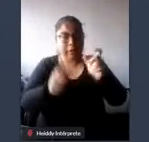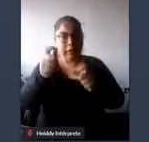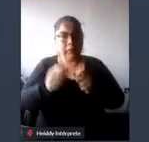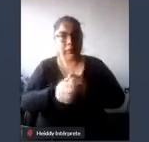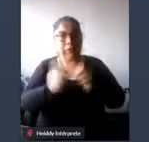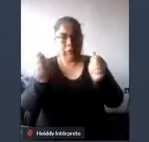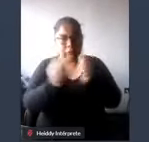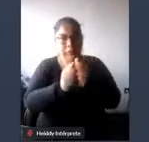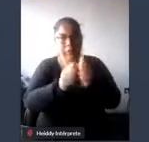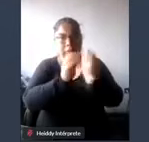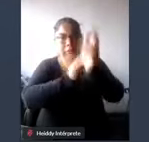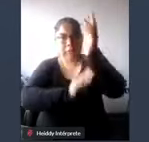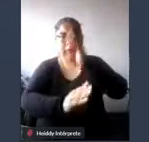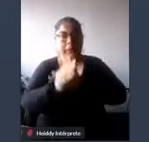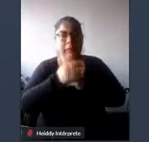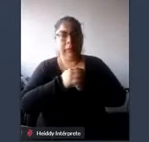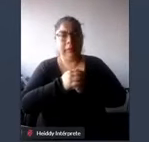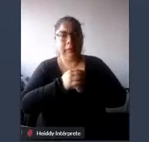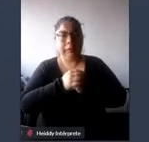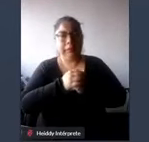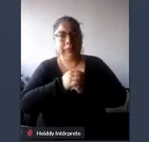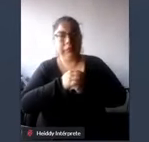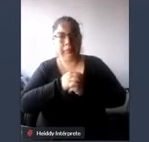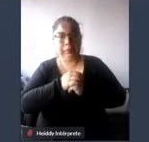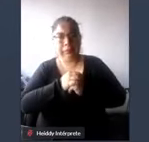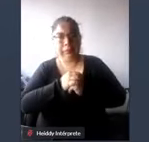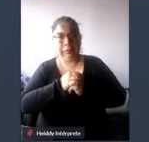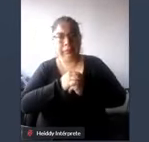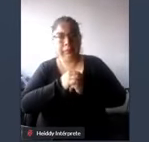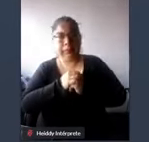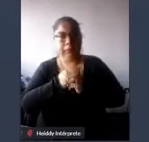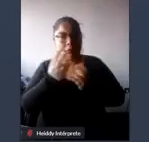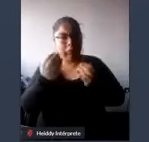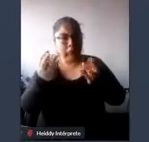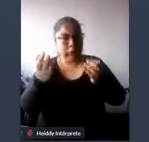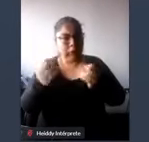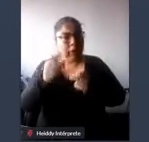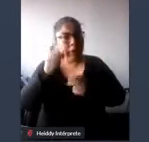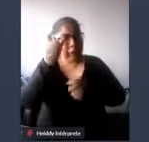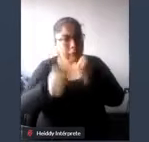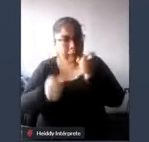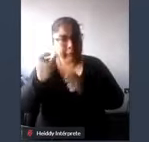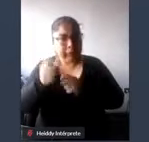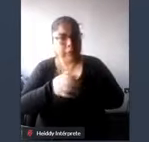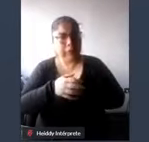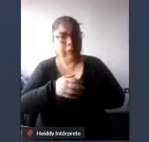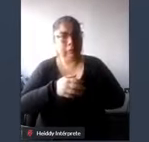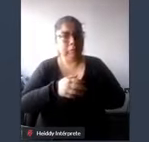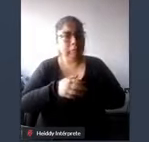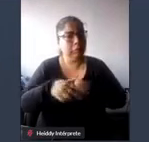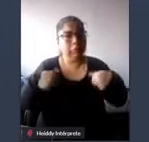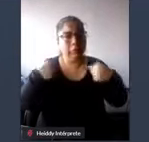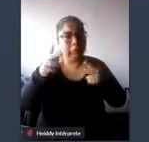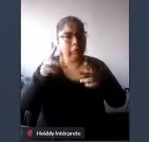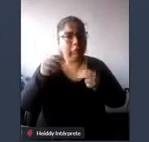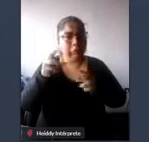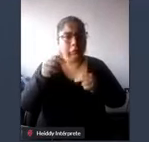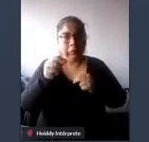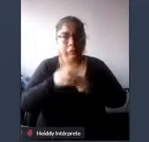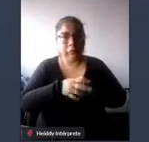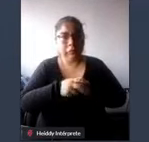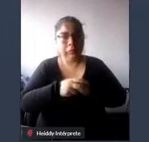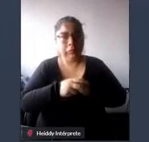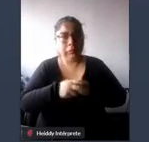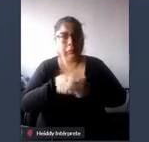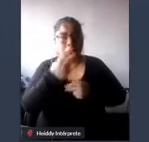discapacidad y muchas de estas personas no no lo no lo hacen